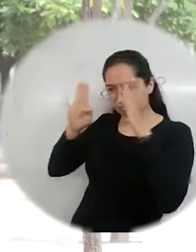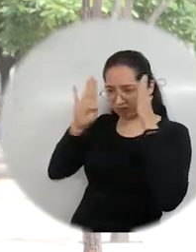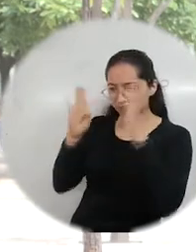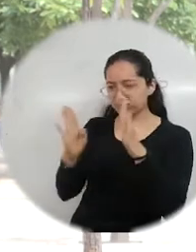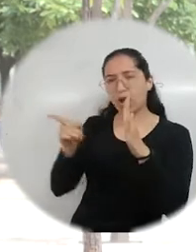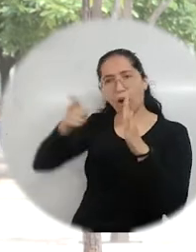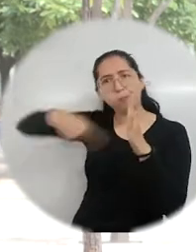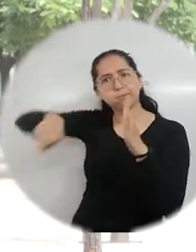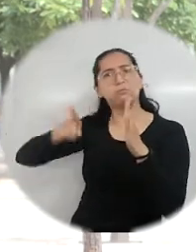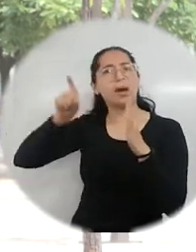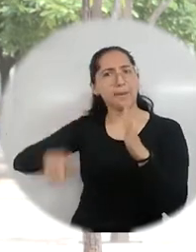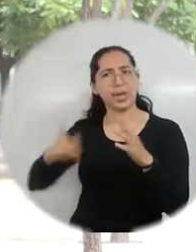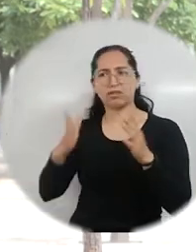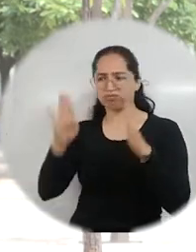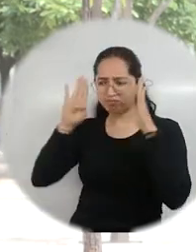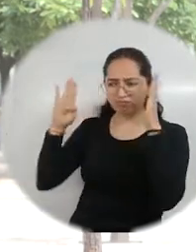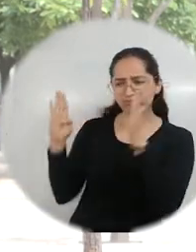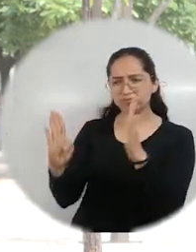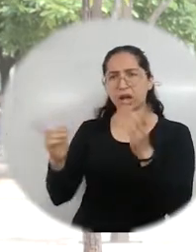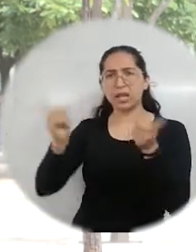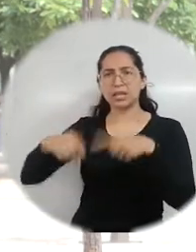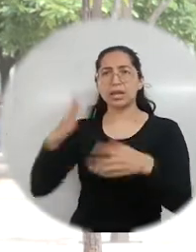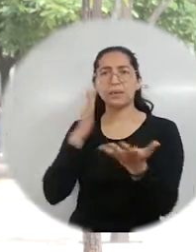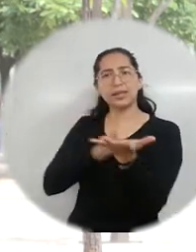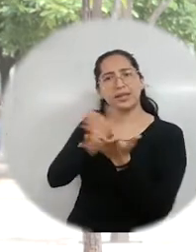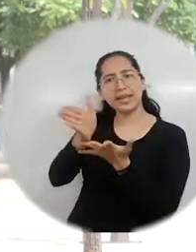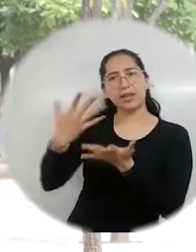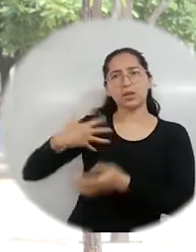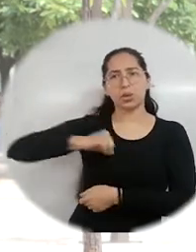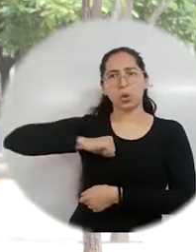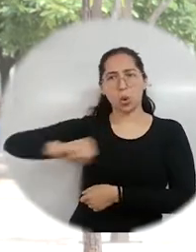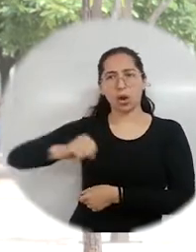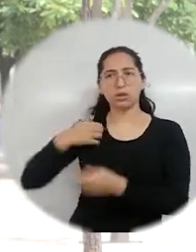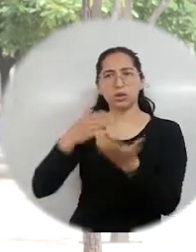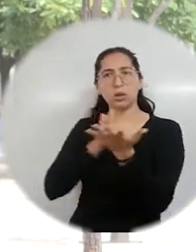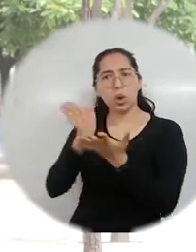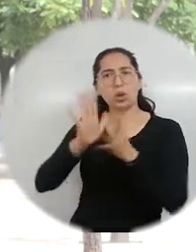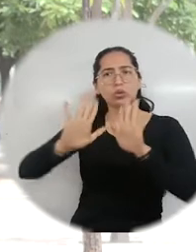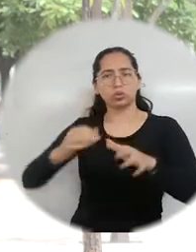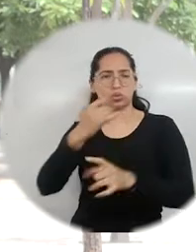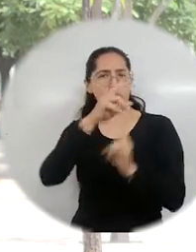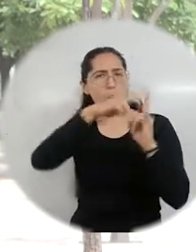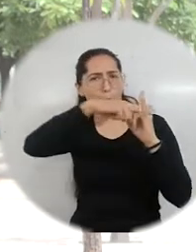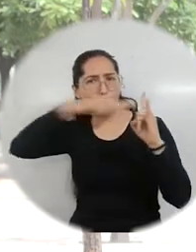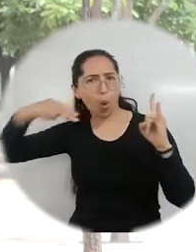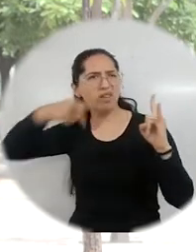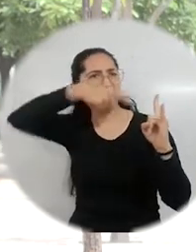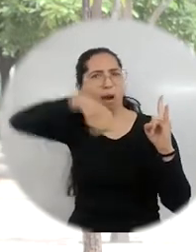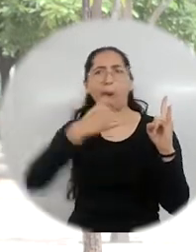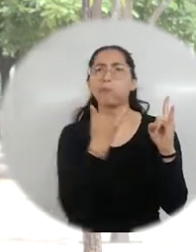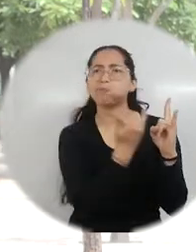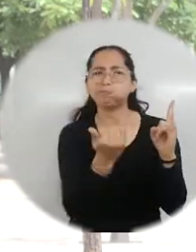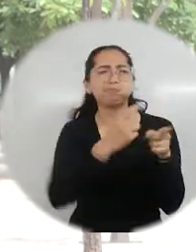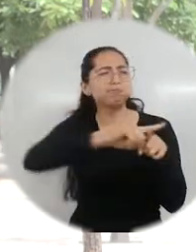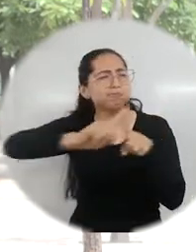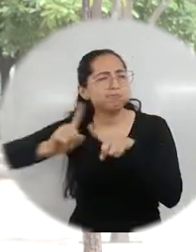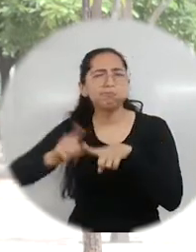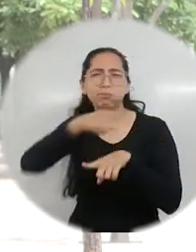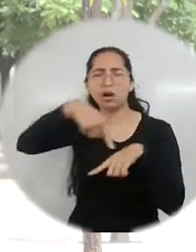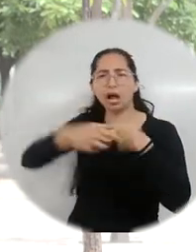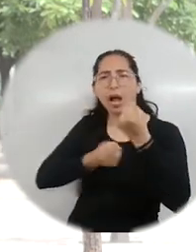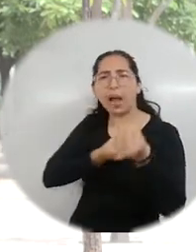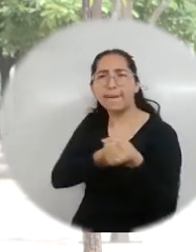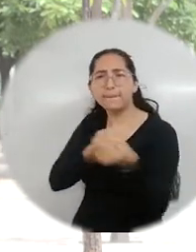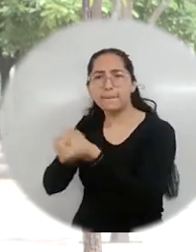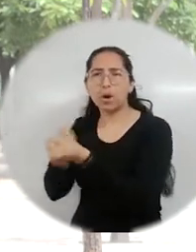través del consultorio jurídico, a través del programa de Derecho de la Universidad de Magdalena, contar